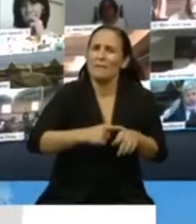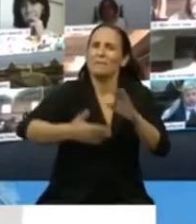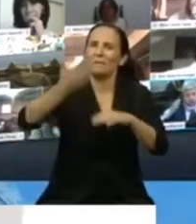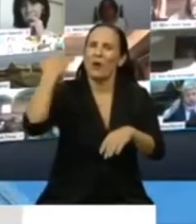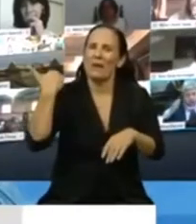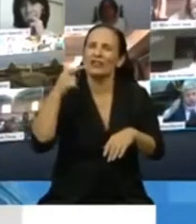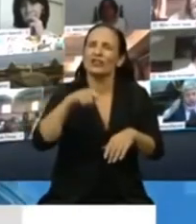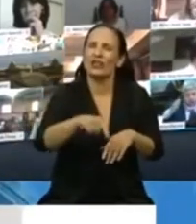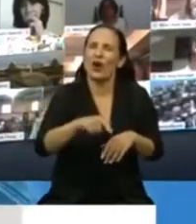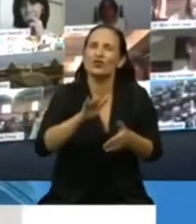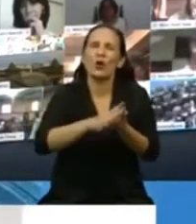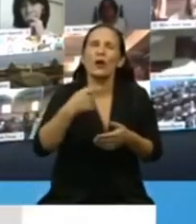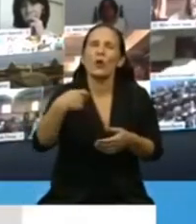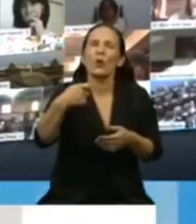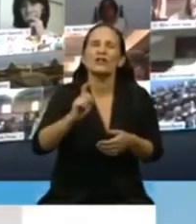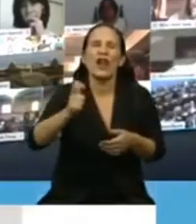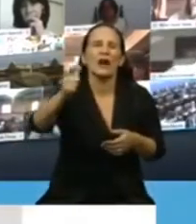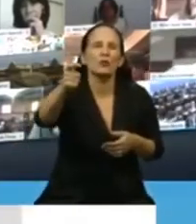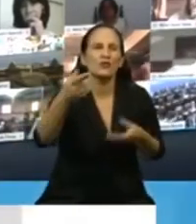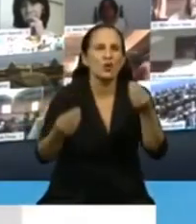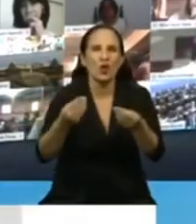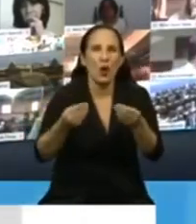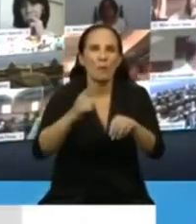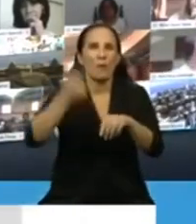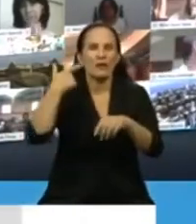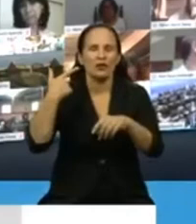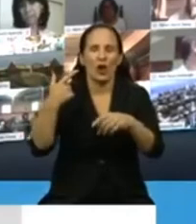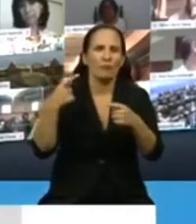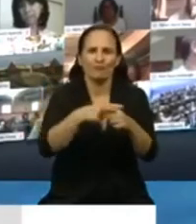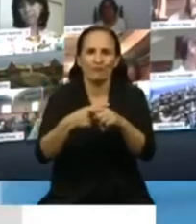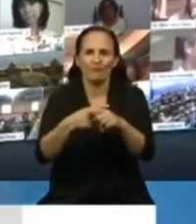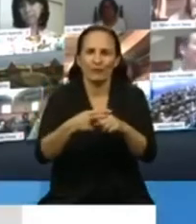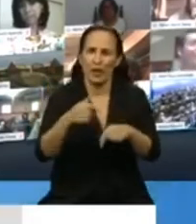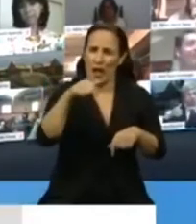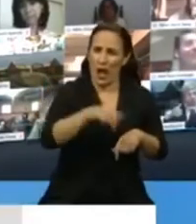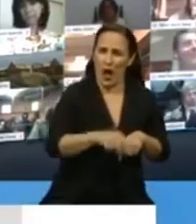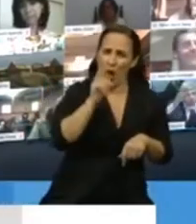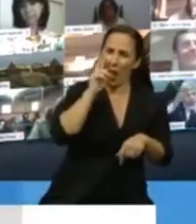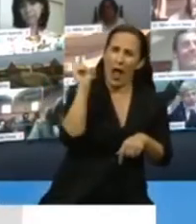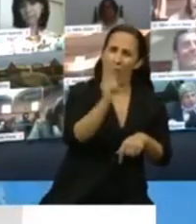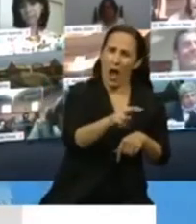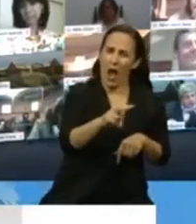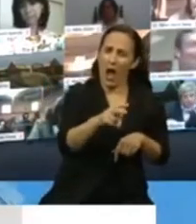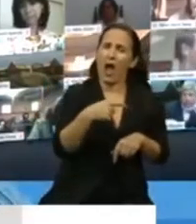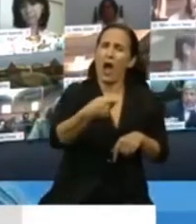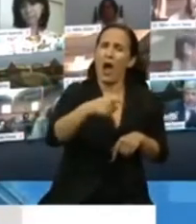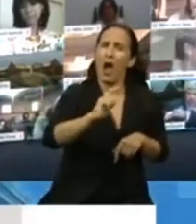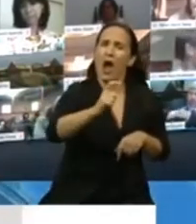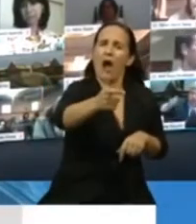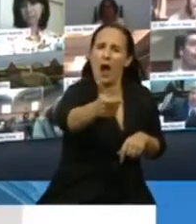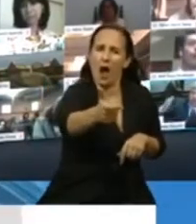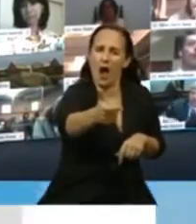actualización de las jubilaciones. Y hoy nos enteramos a través de los medios que se pretende extender la